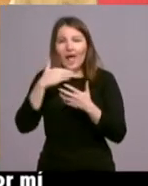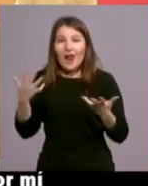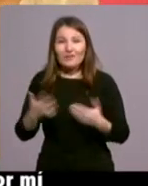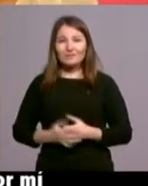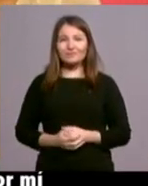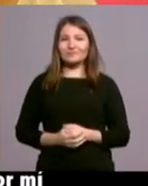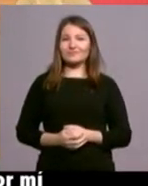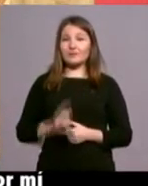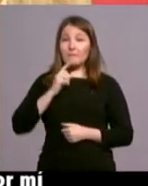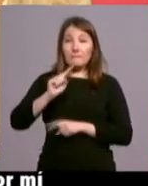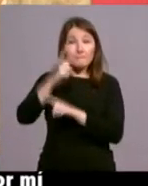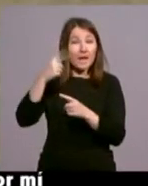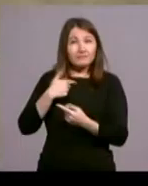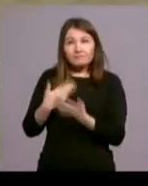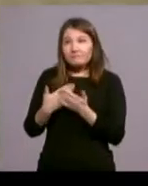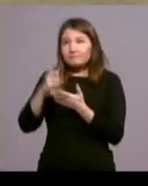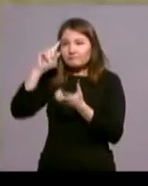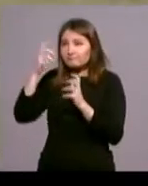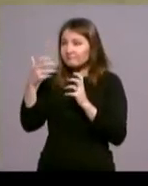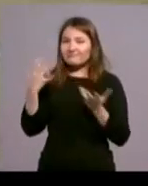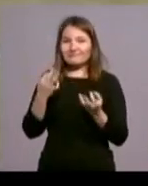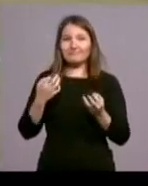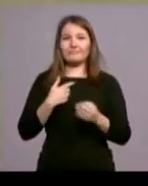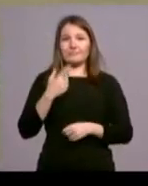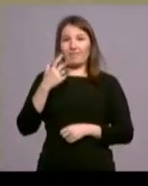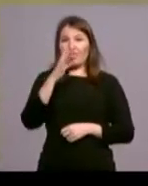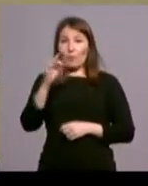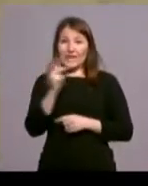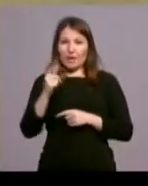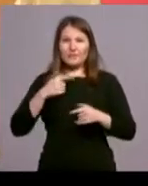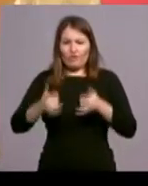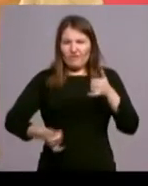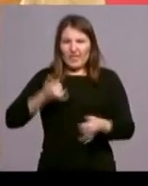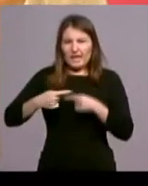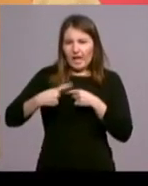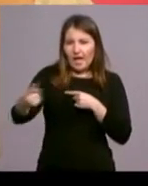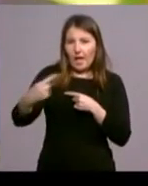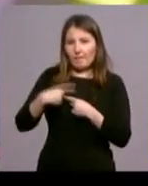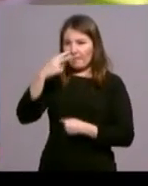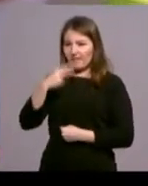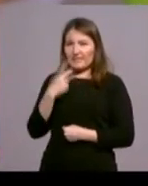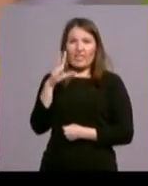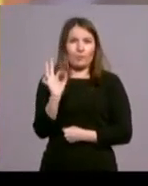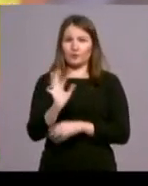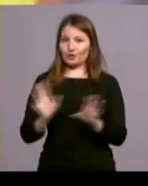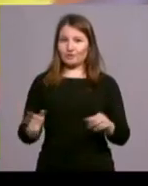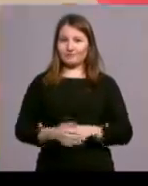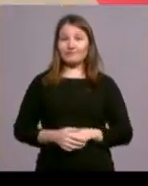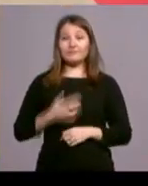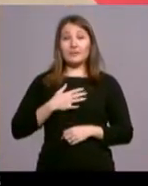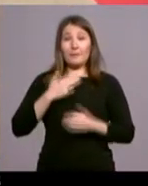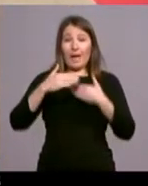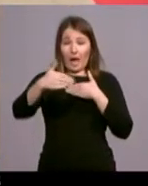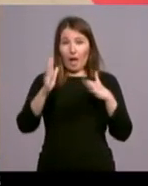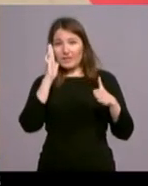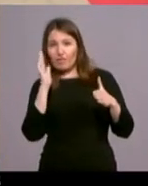La mayor locura de amor que alguien ha hecho por mí es recorrer más de 50 kilómetros en bici solo para verme 5 minutos. Llenó mi habitación con mil post